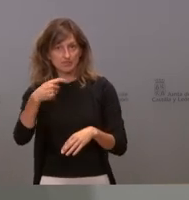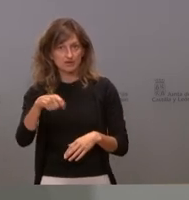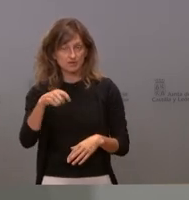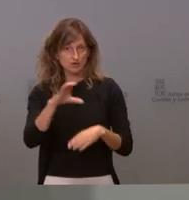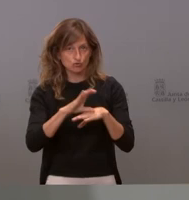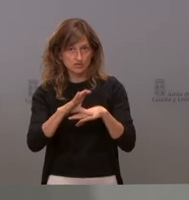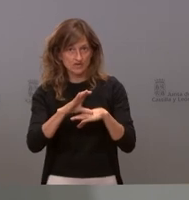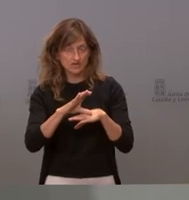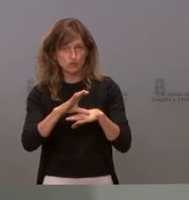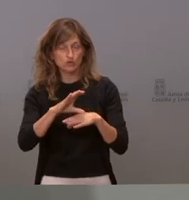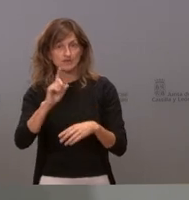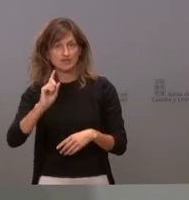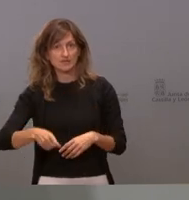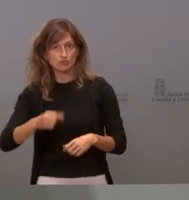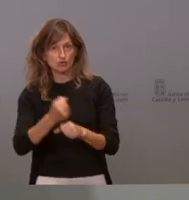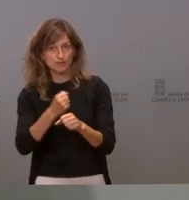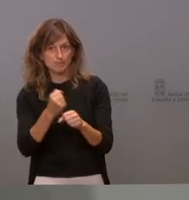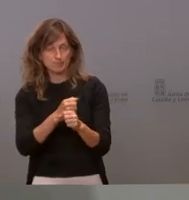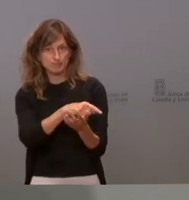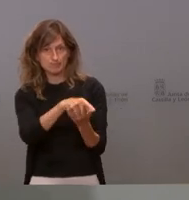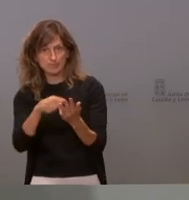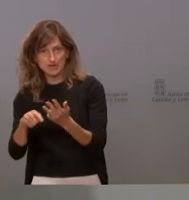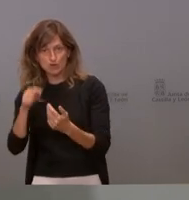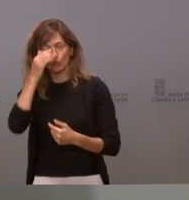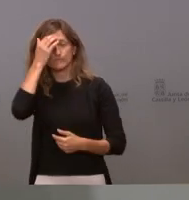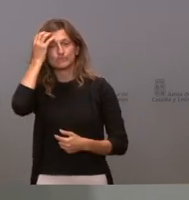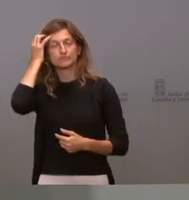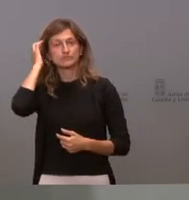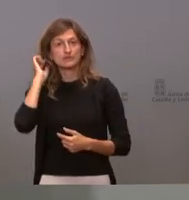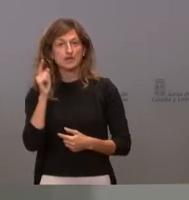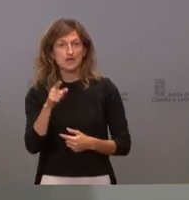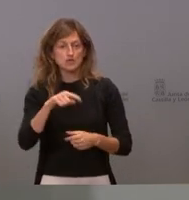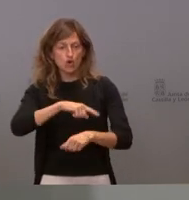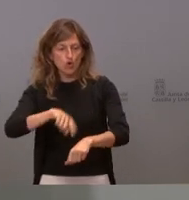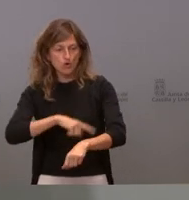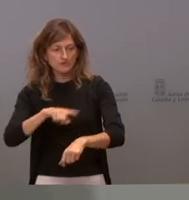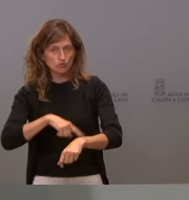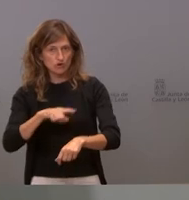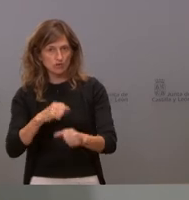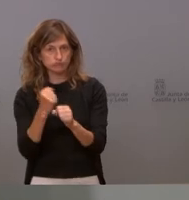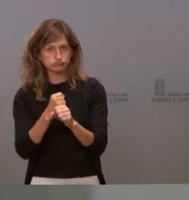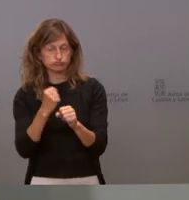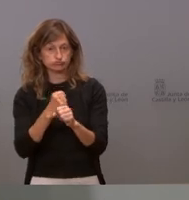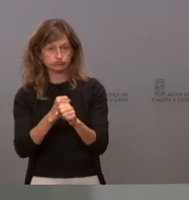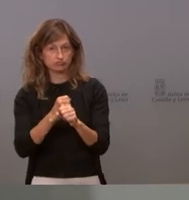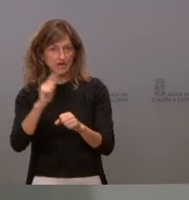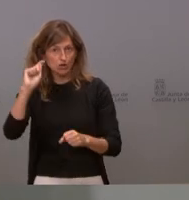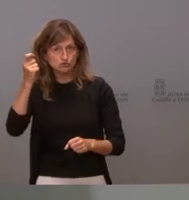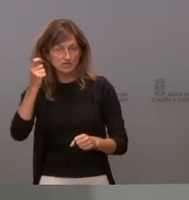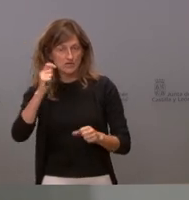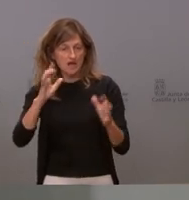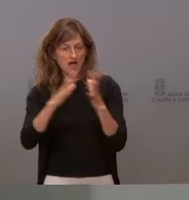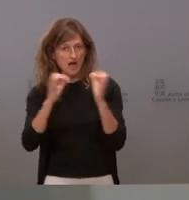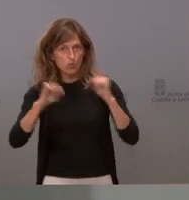como del director de empleo que han estado horas y horas trabajando para conseguir un acuerdo que fuera